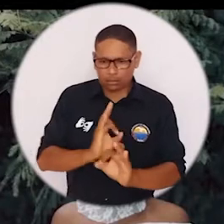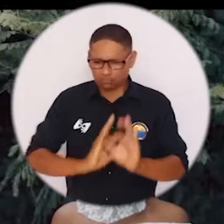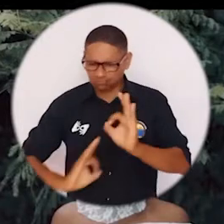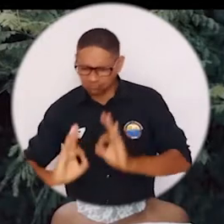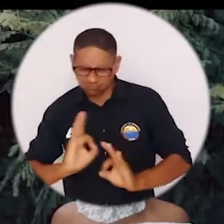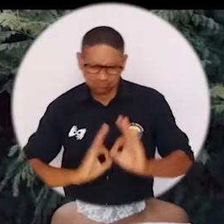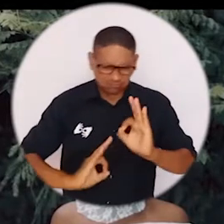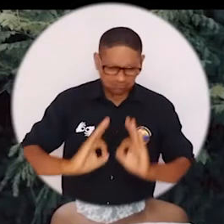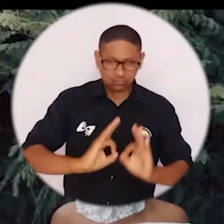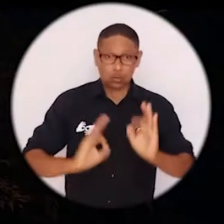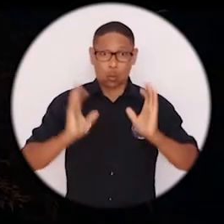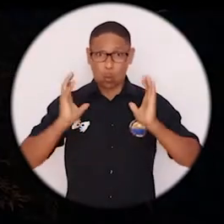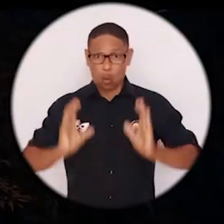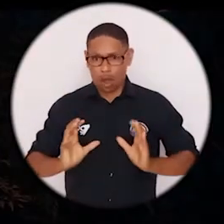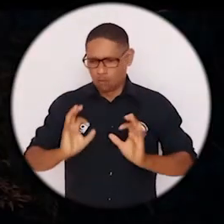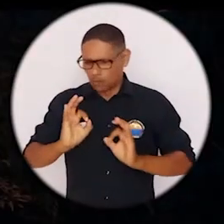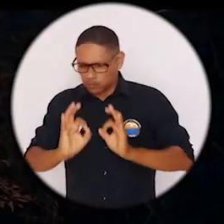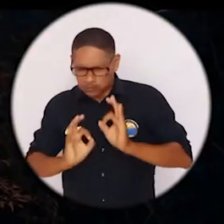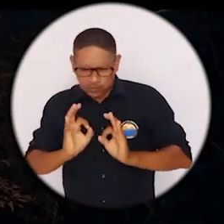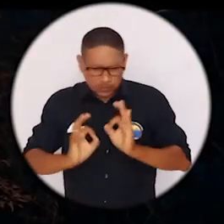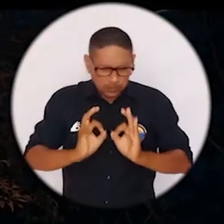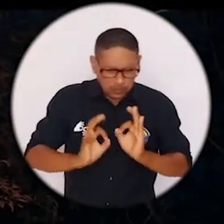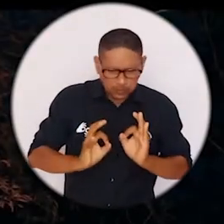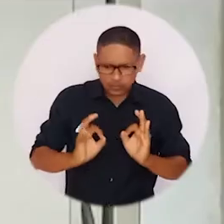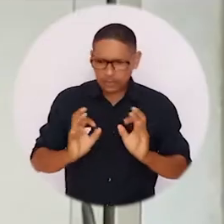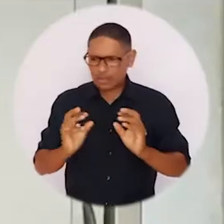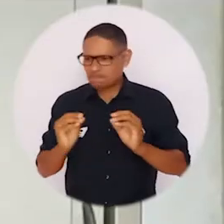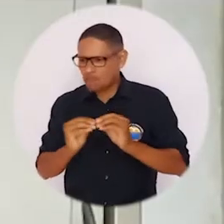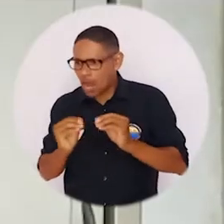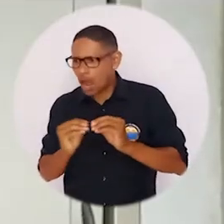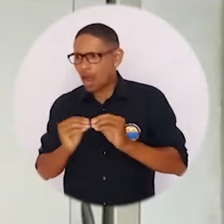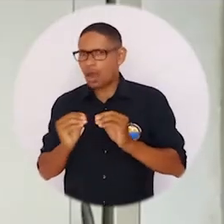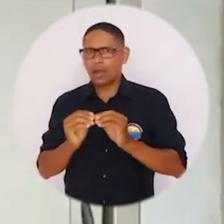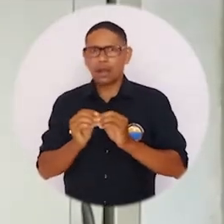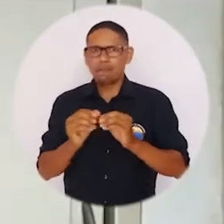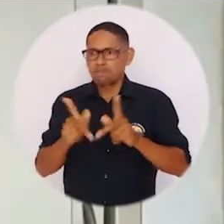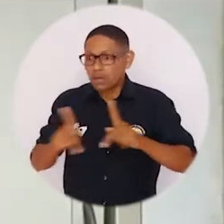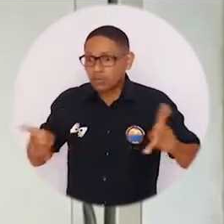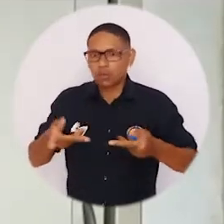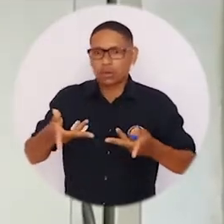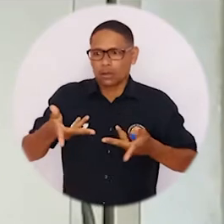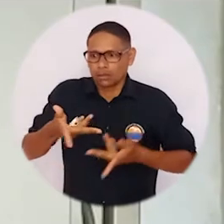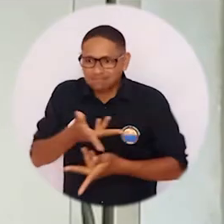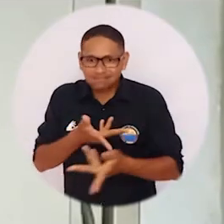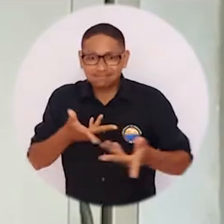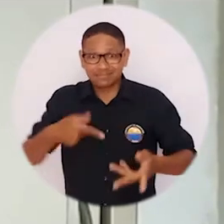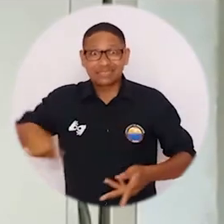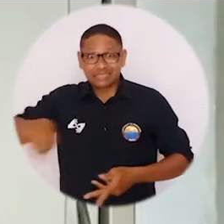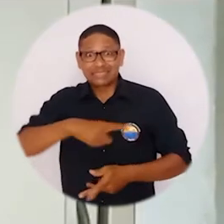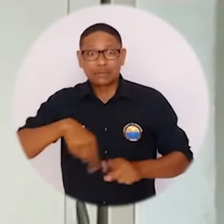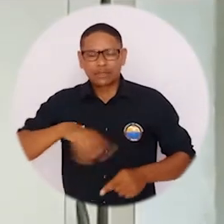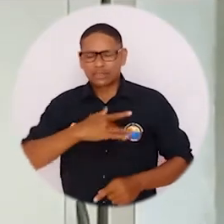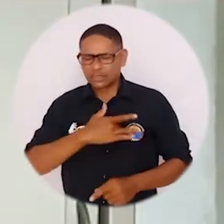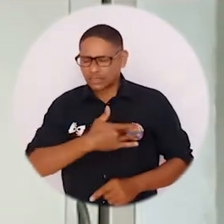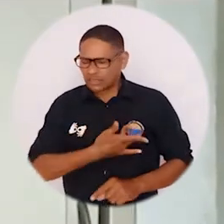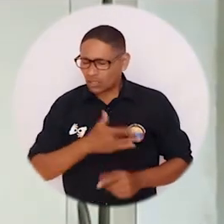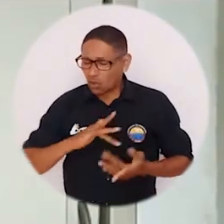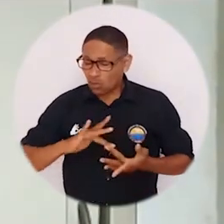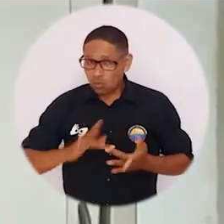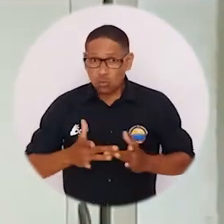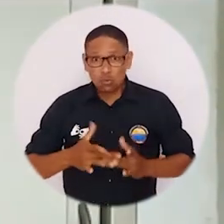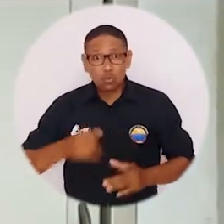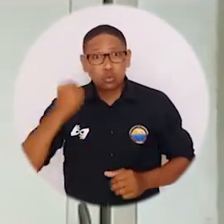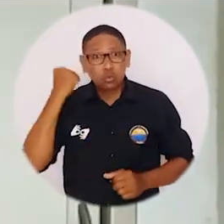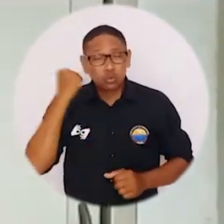antes de morir, la preparación del cuerpo y también la preparación, digamos, de las personas a su alrededor que también